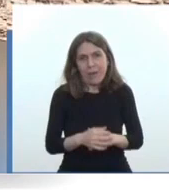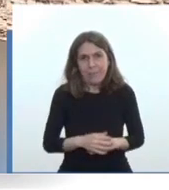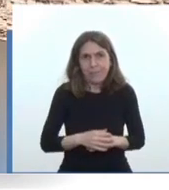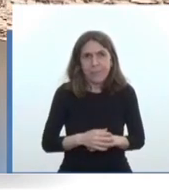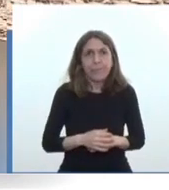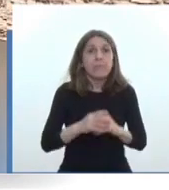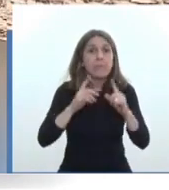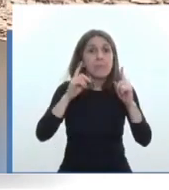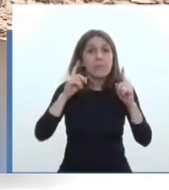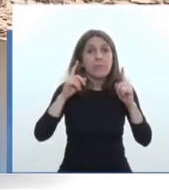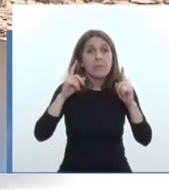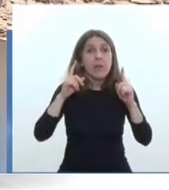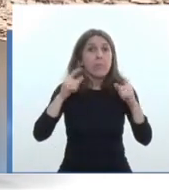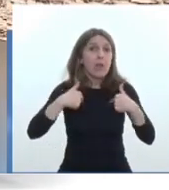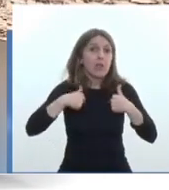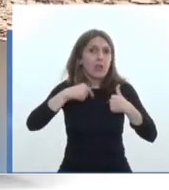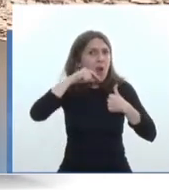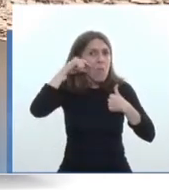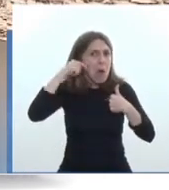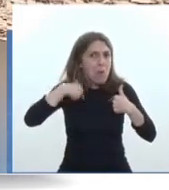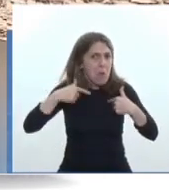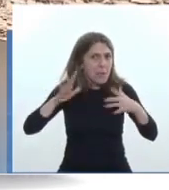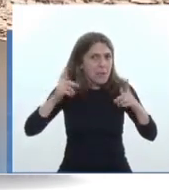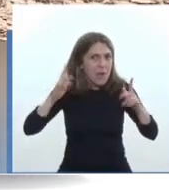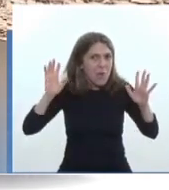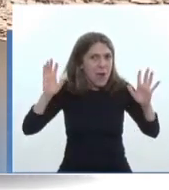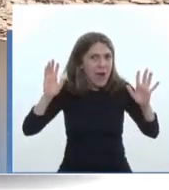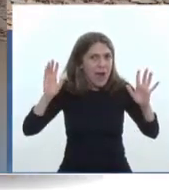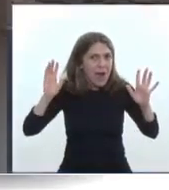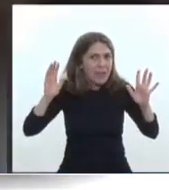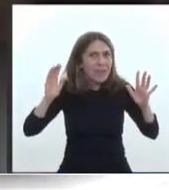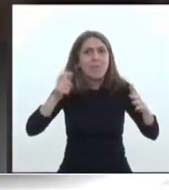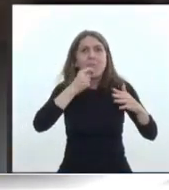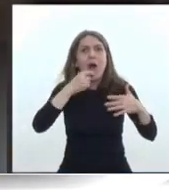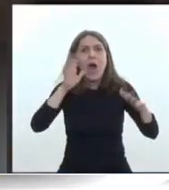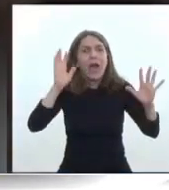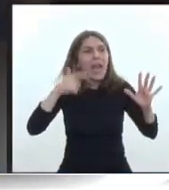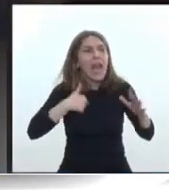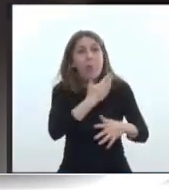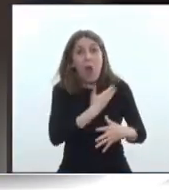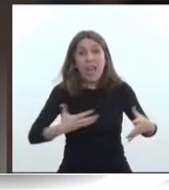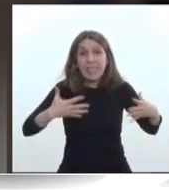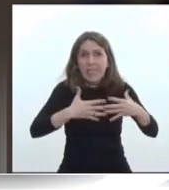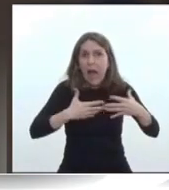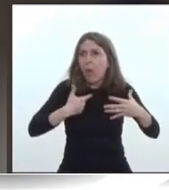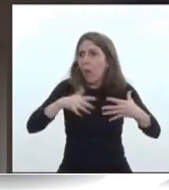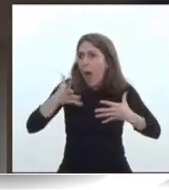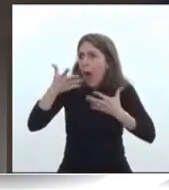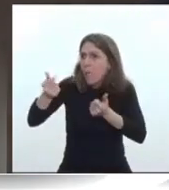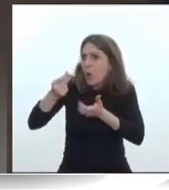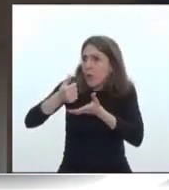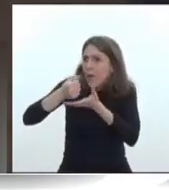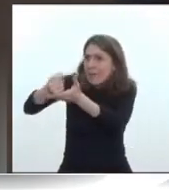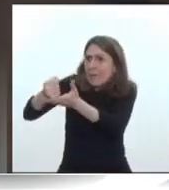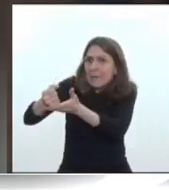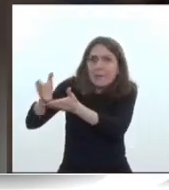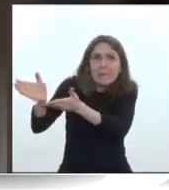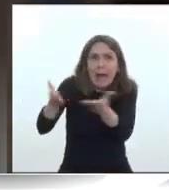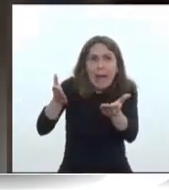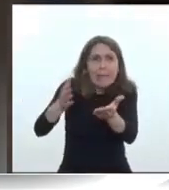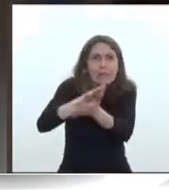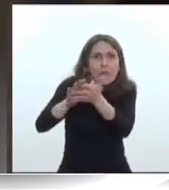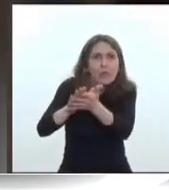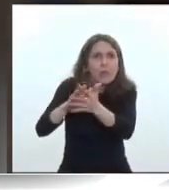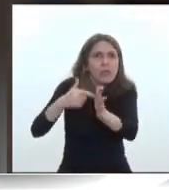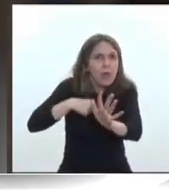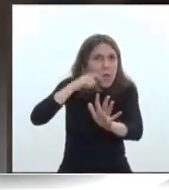Y nada de eso me avergüenza. A mí que el Estado vaya en auxilio de los que producen y de los que trabajan no me avergüenza. A mí